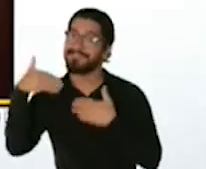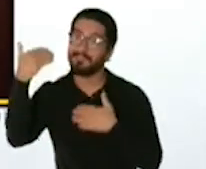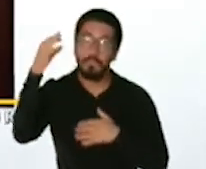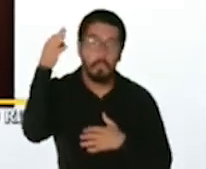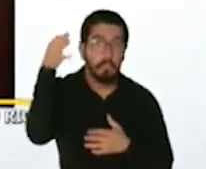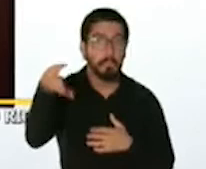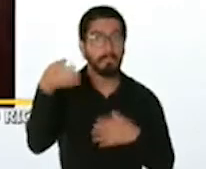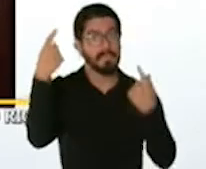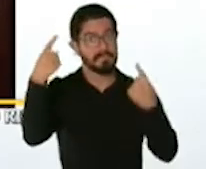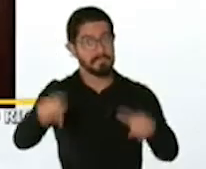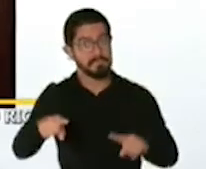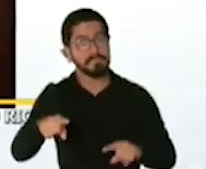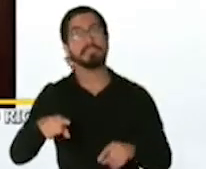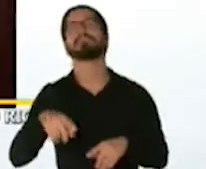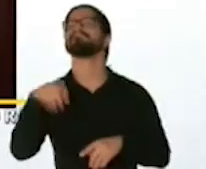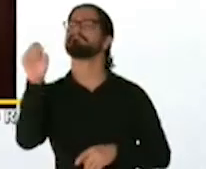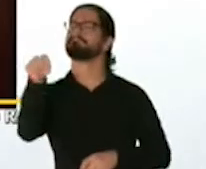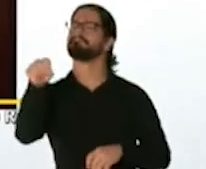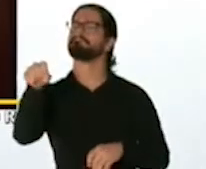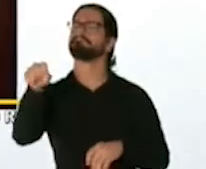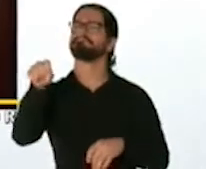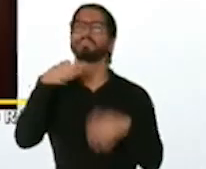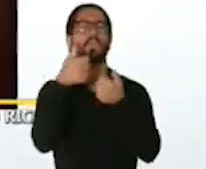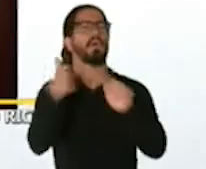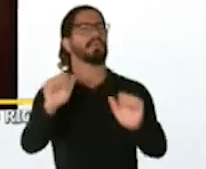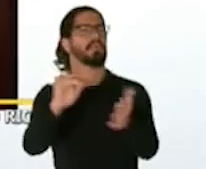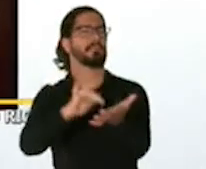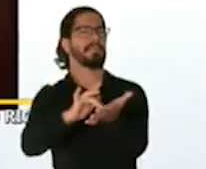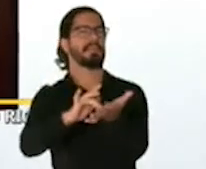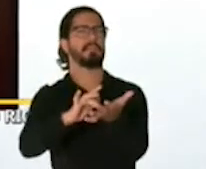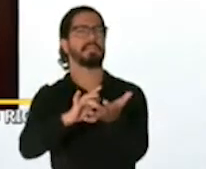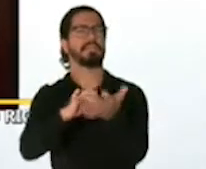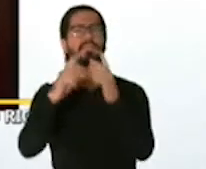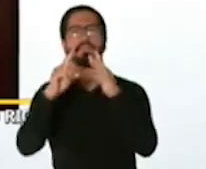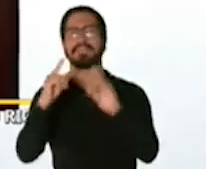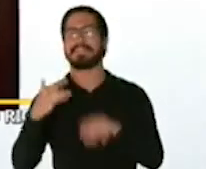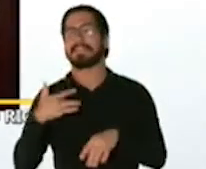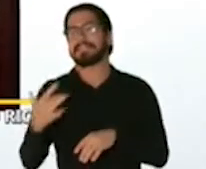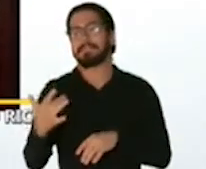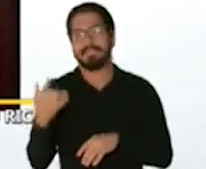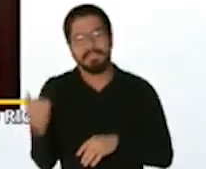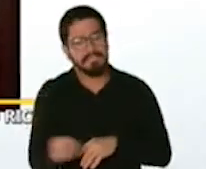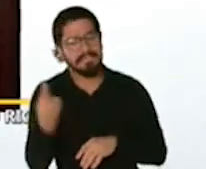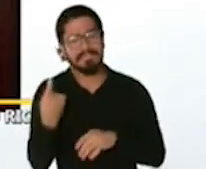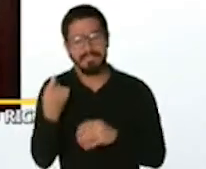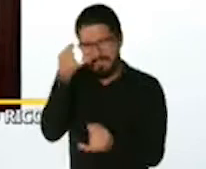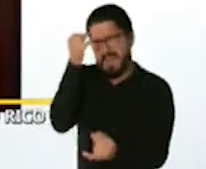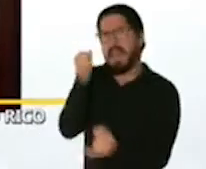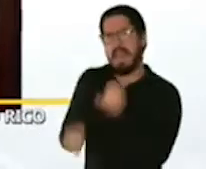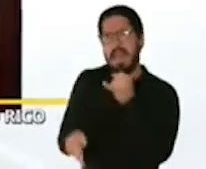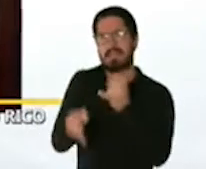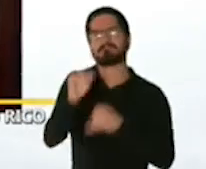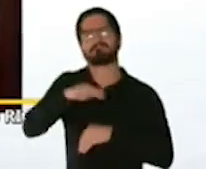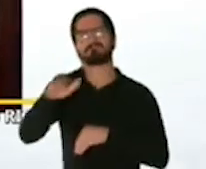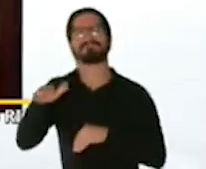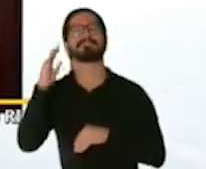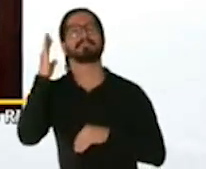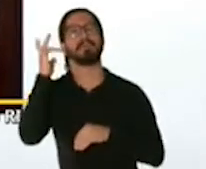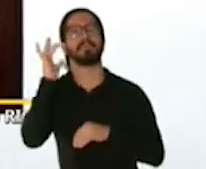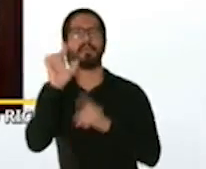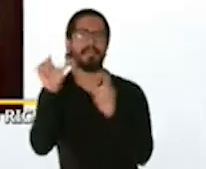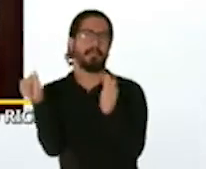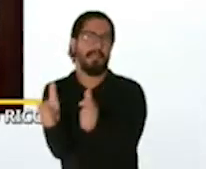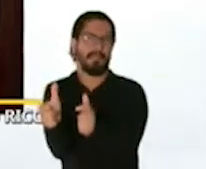esto es bastante común en cualquier medicamento solamente los estudios pediátricos siempre se hacen al final porque son menos